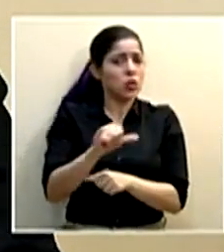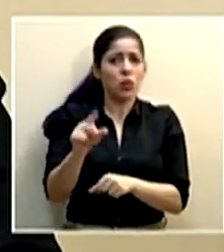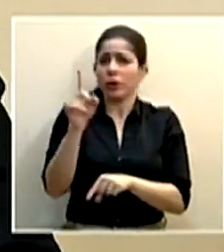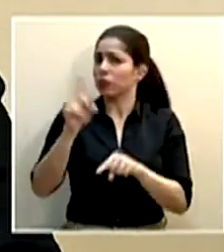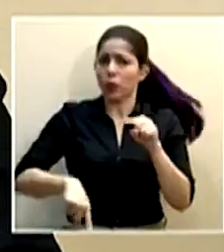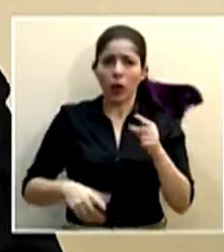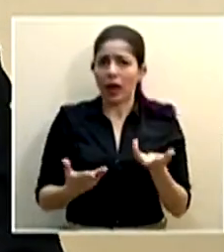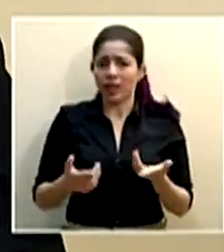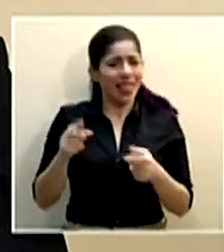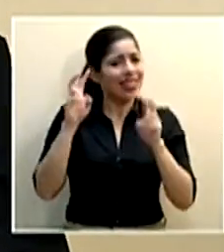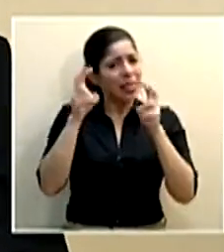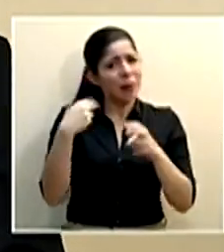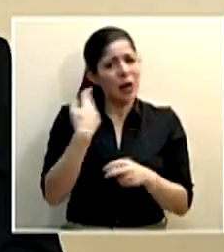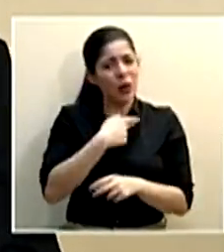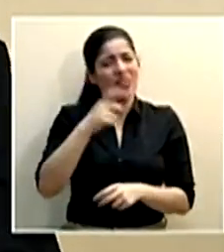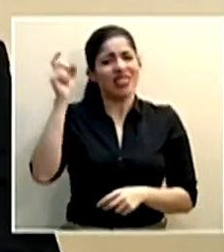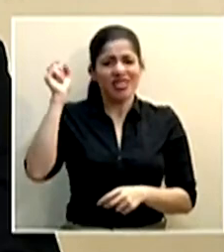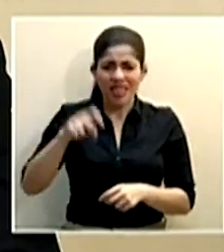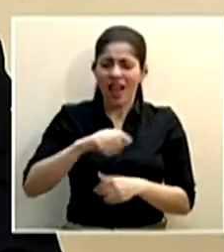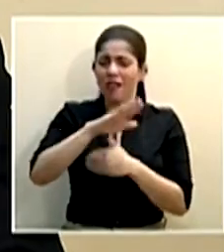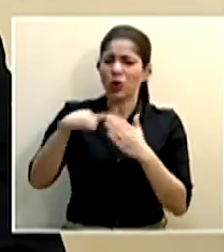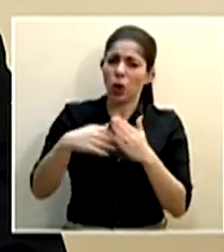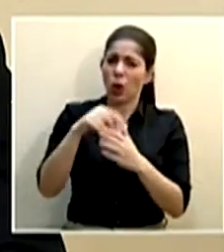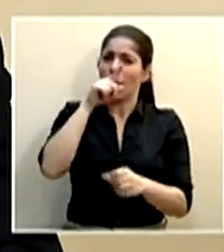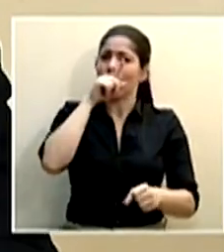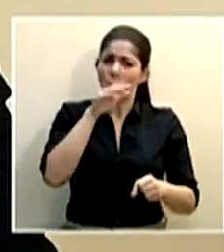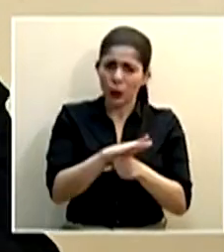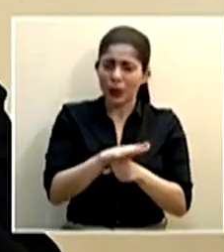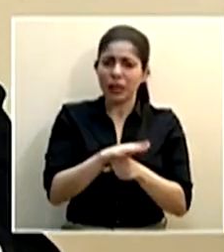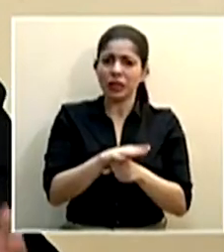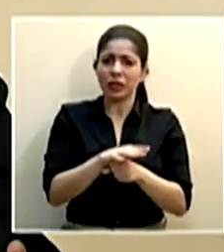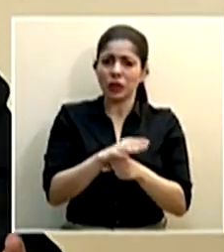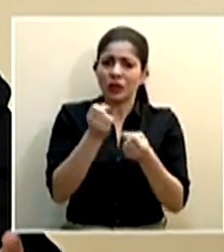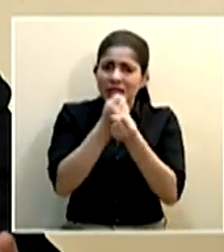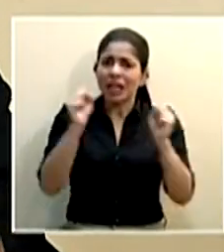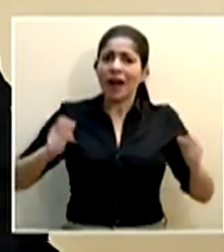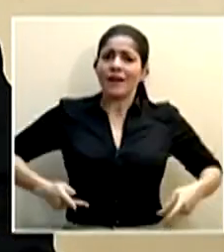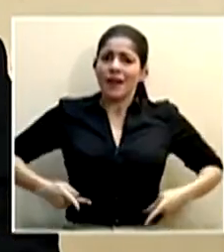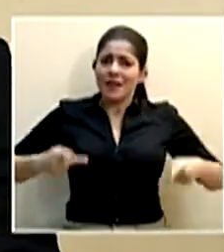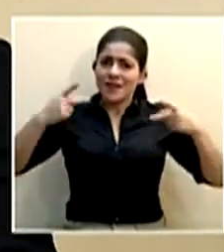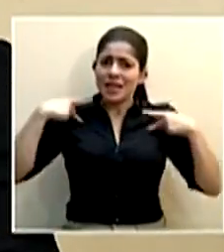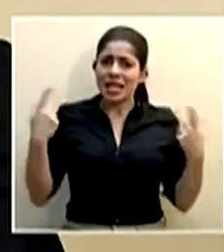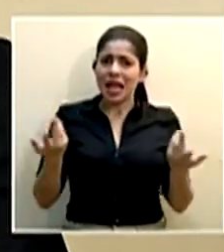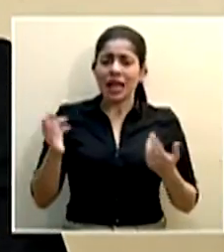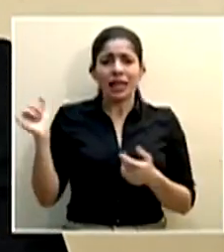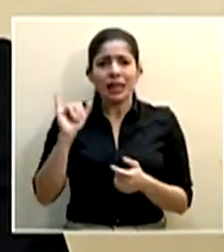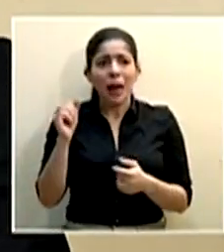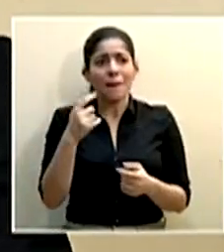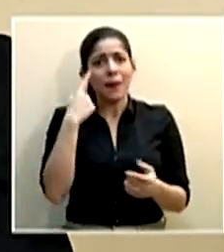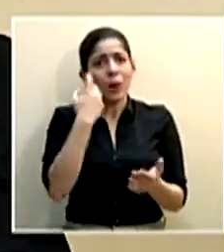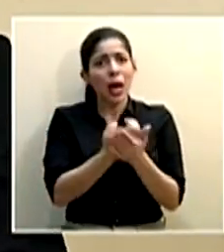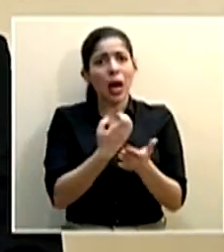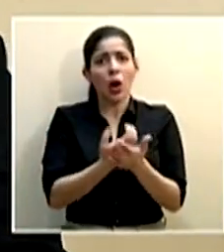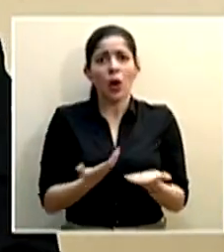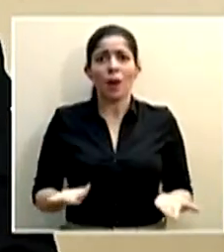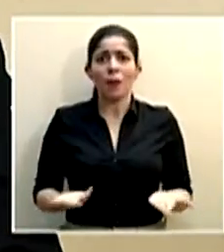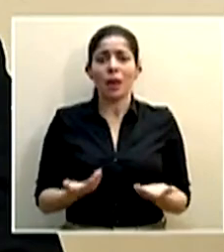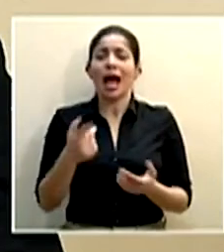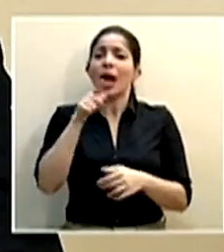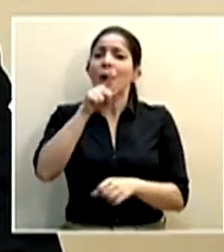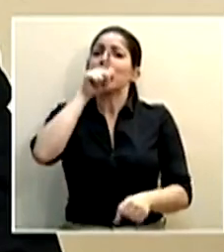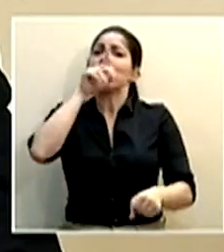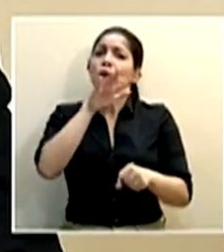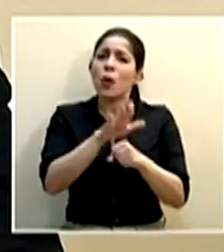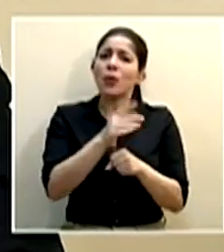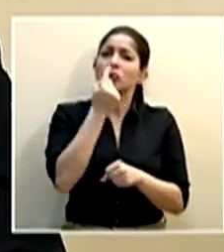es un tema en que nosotros tenemos que comprometernos a salvar vidas y también a la economía. Y es un compromiso